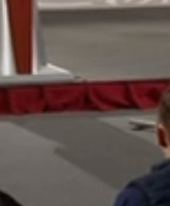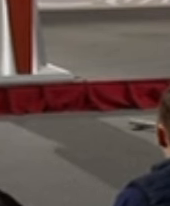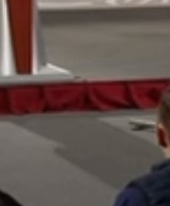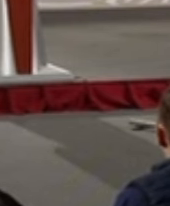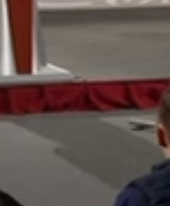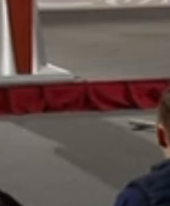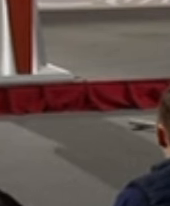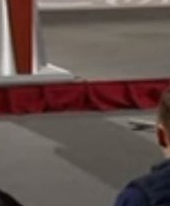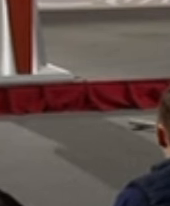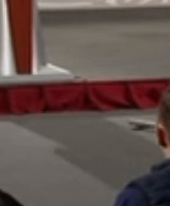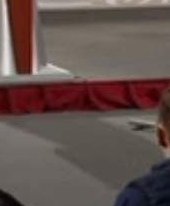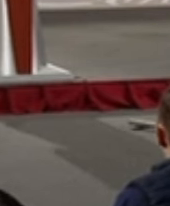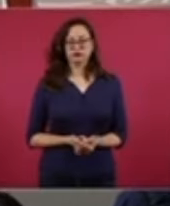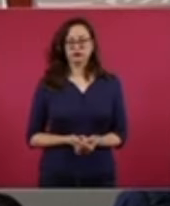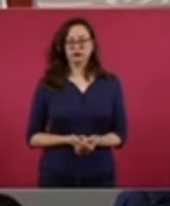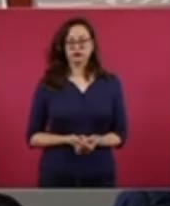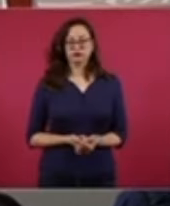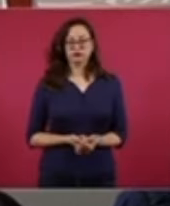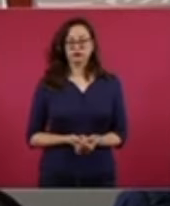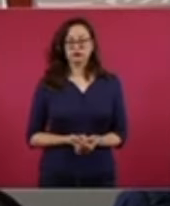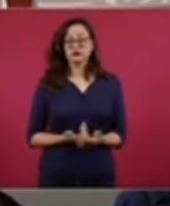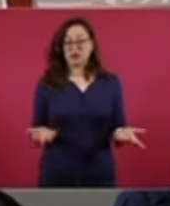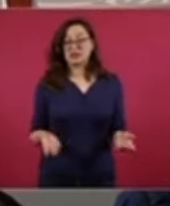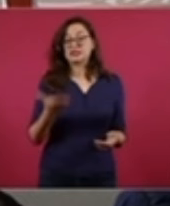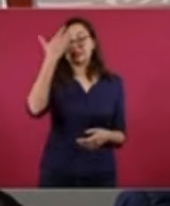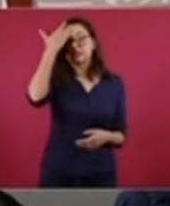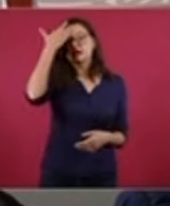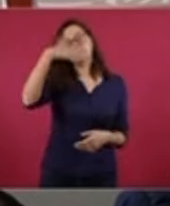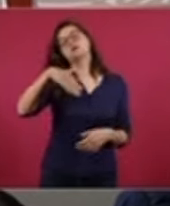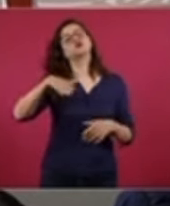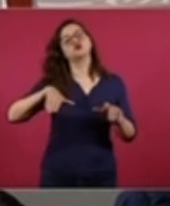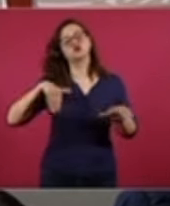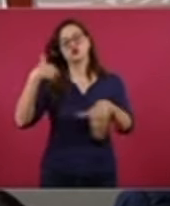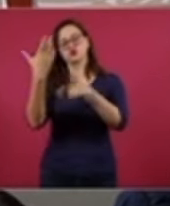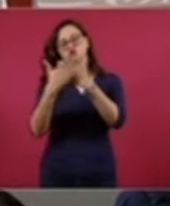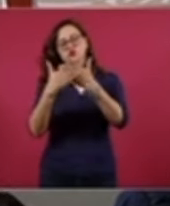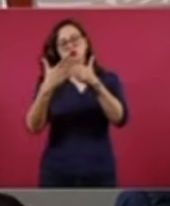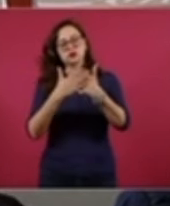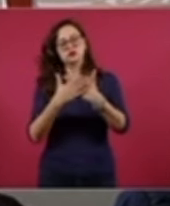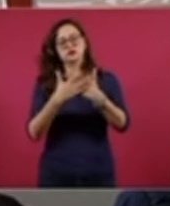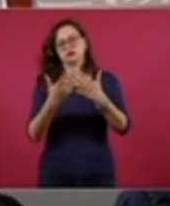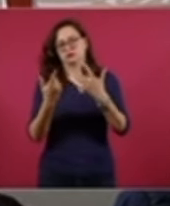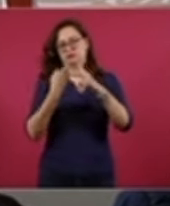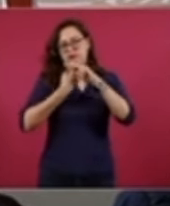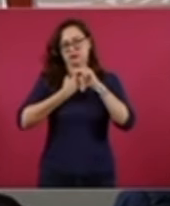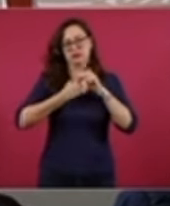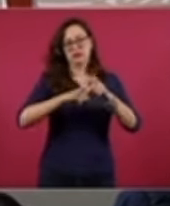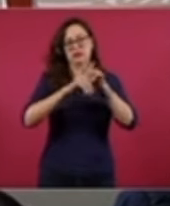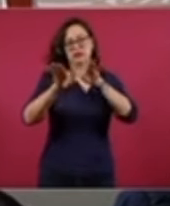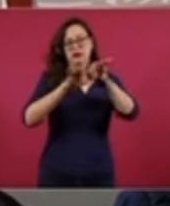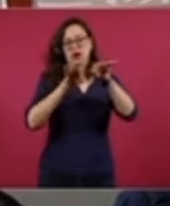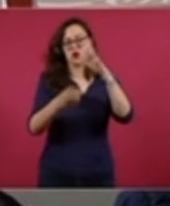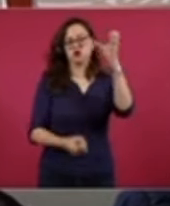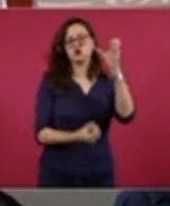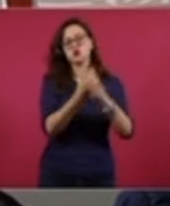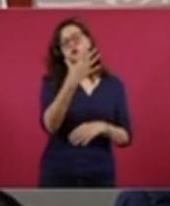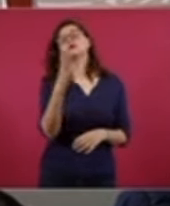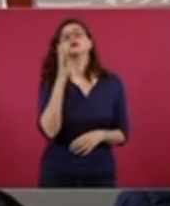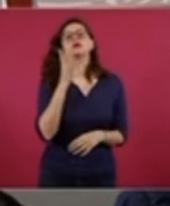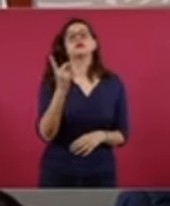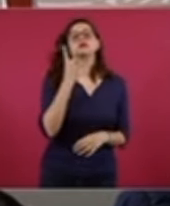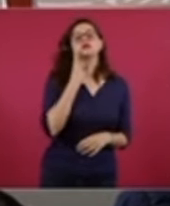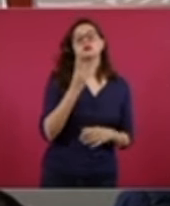Senadores. Y así inician varias voces y articulistas que hablan sobre la